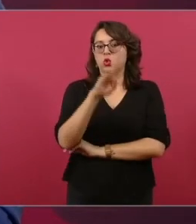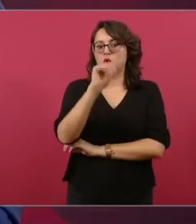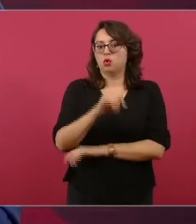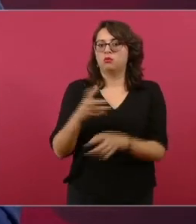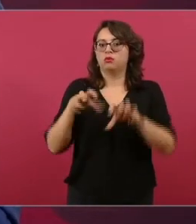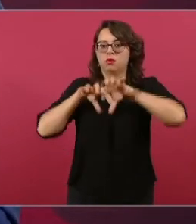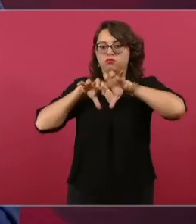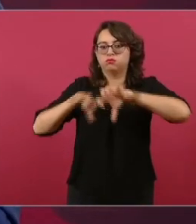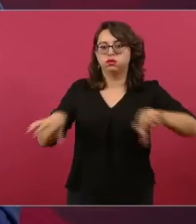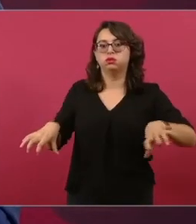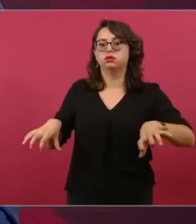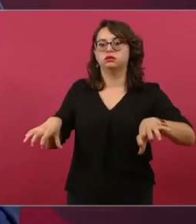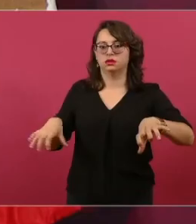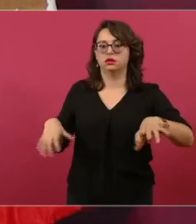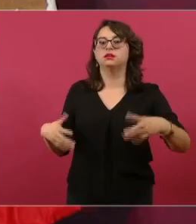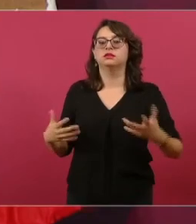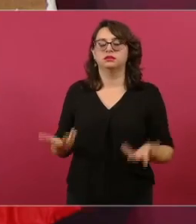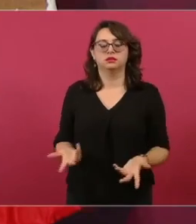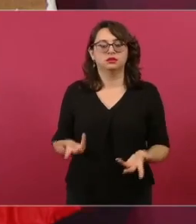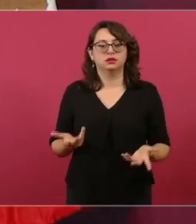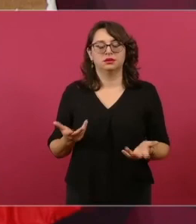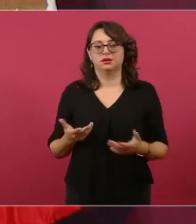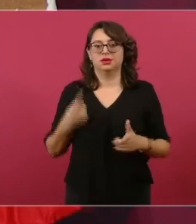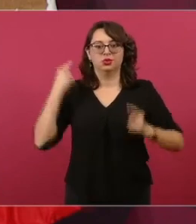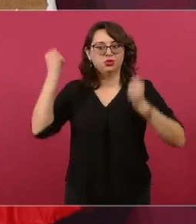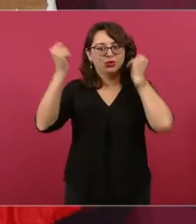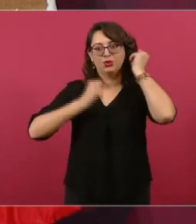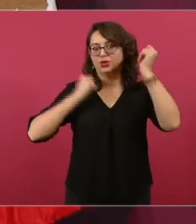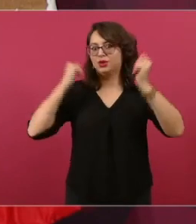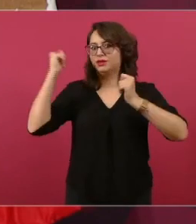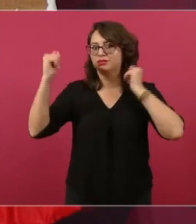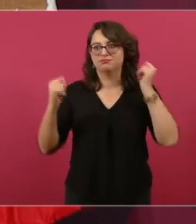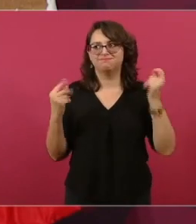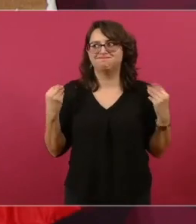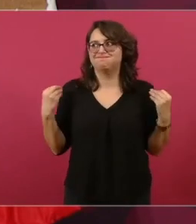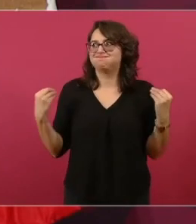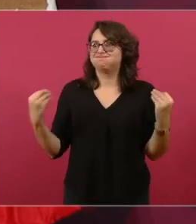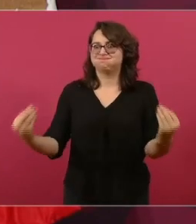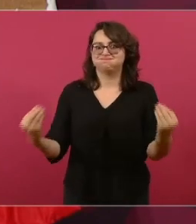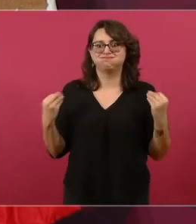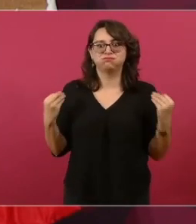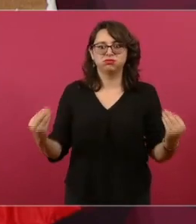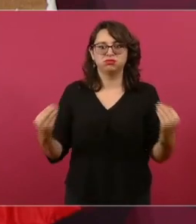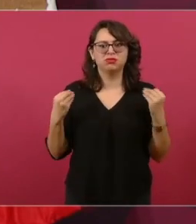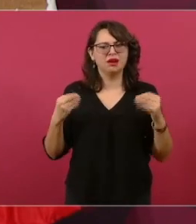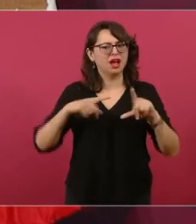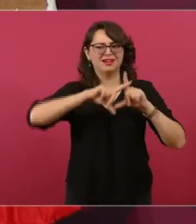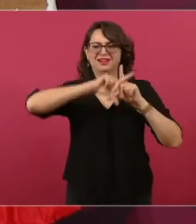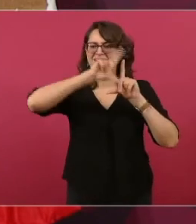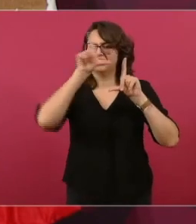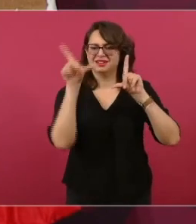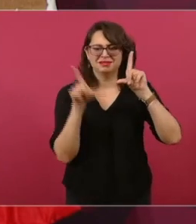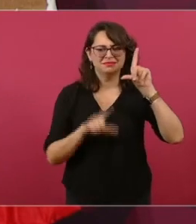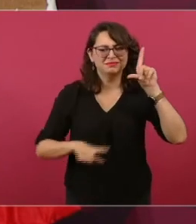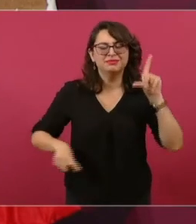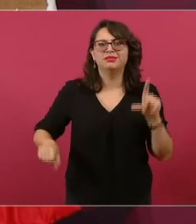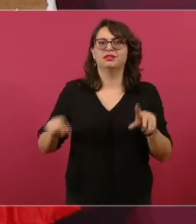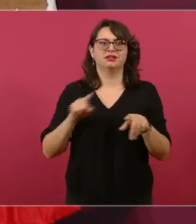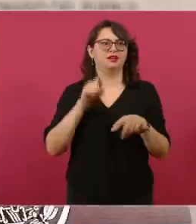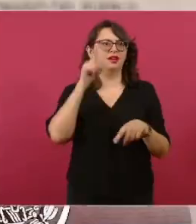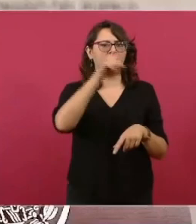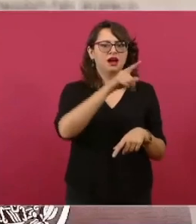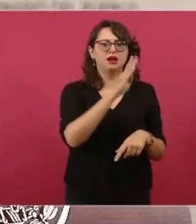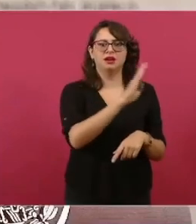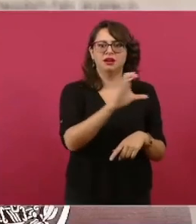en Los Cabos, en Nayarit, en Jalisco,